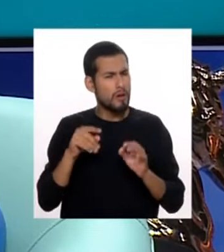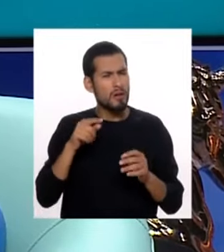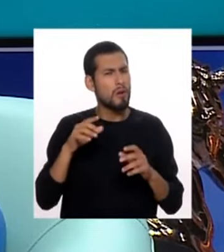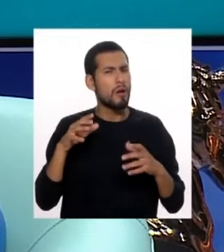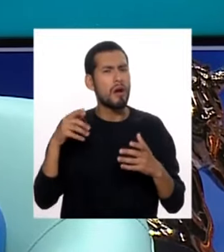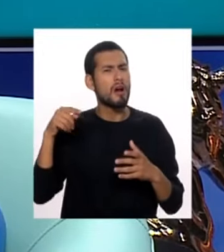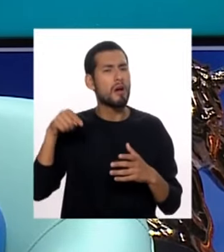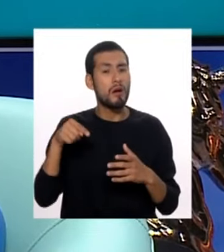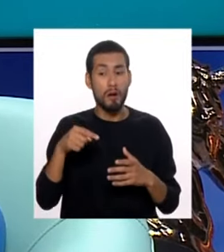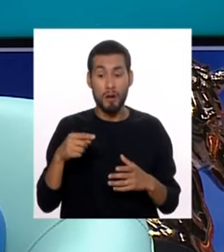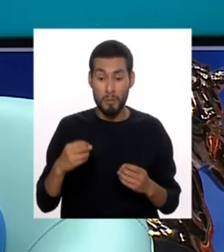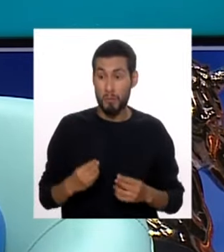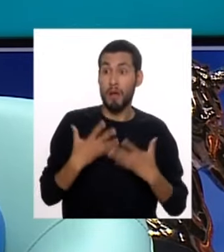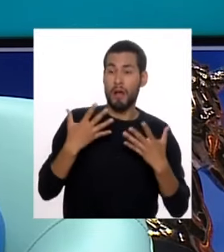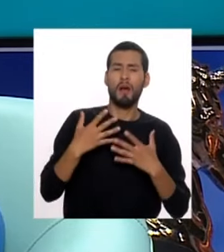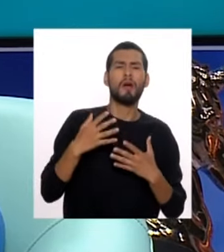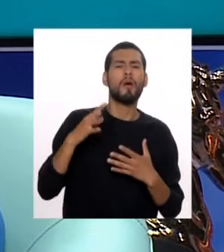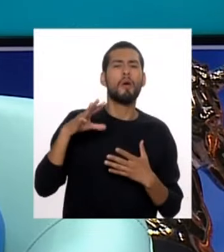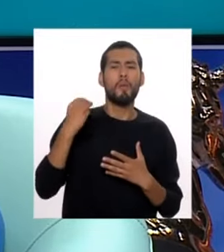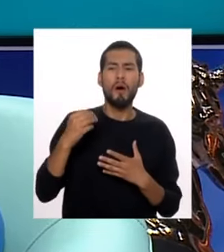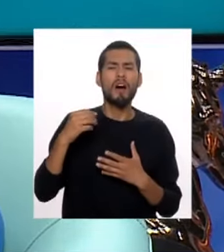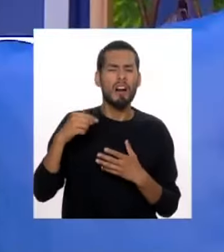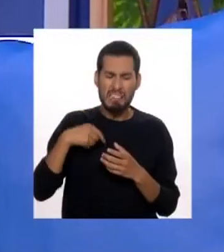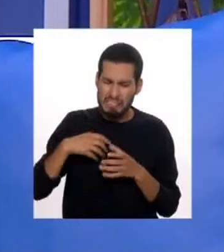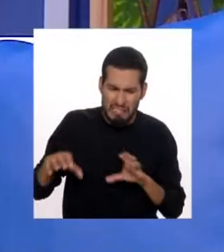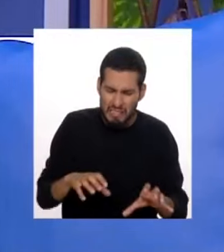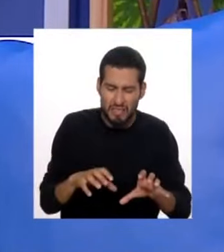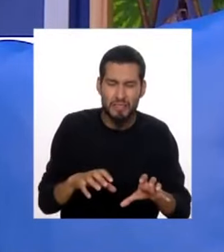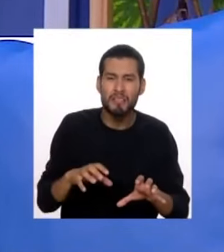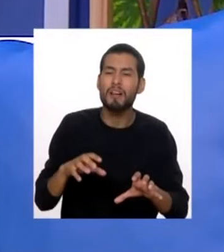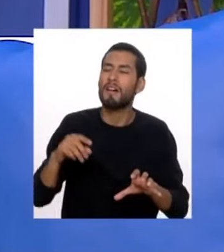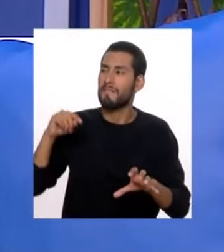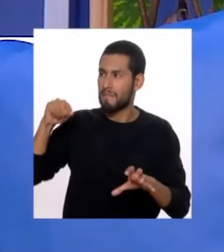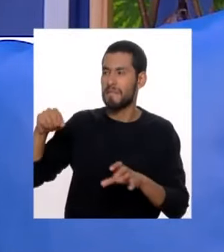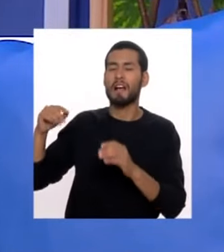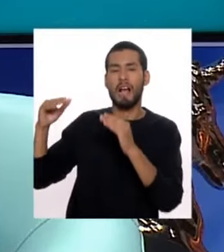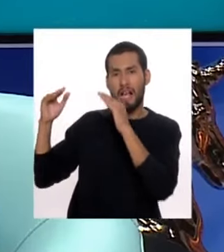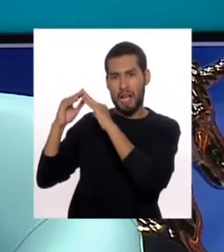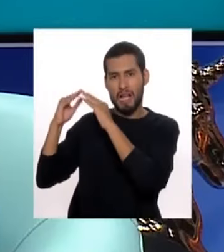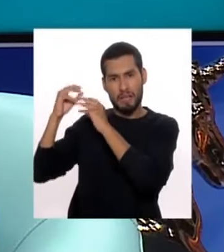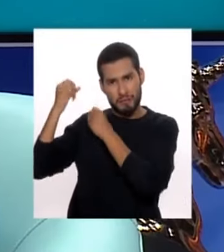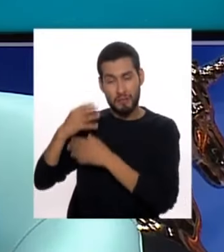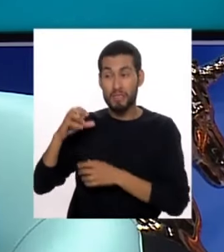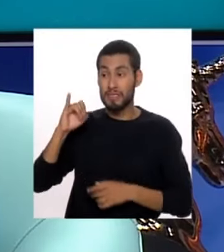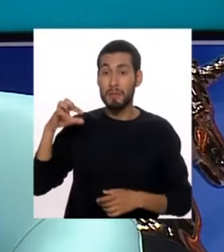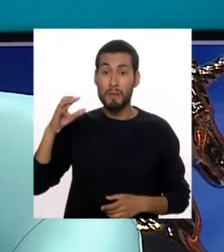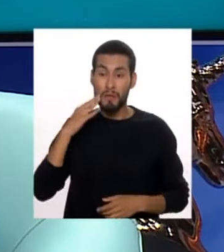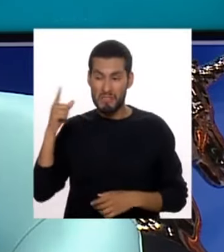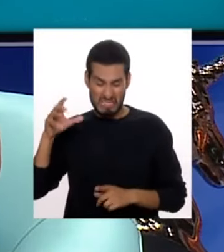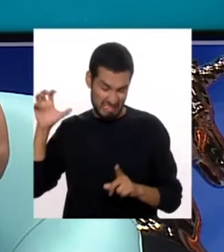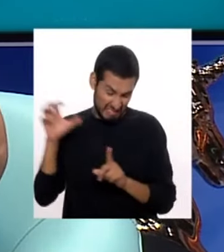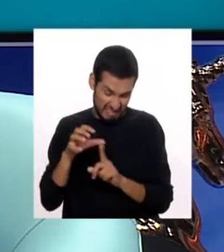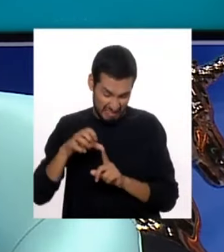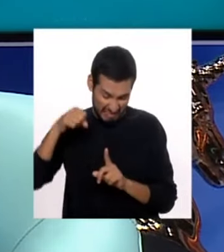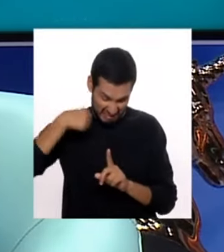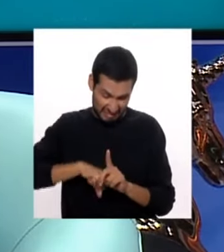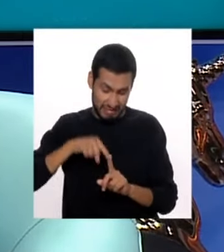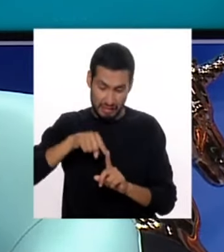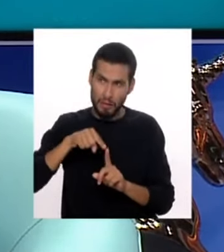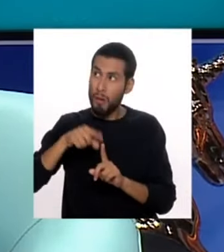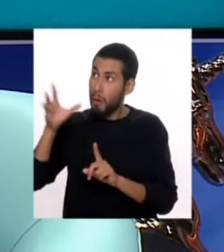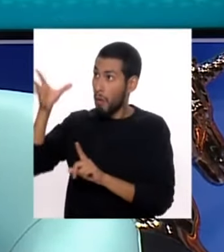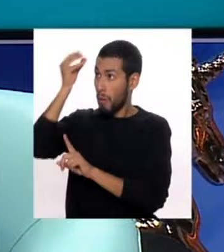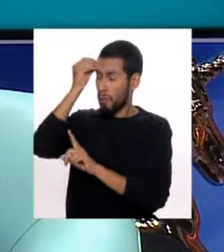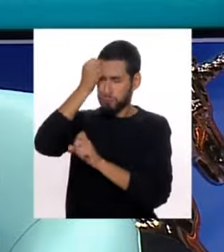reacciona de acuerdo a lo que ha visto en casa. Entonces, si el niño es violentado en casa, o el padre o la madre tienen reacciones violentas ante cualquier